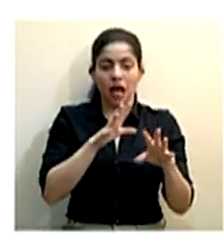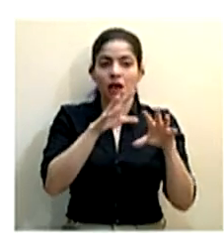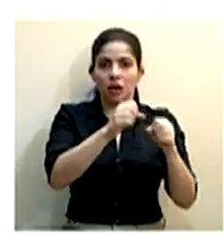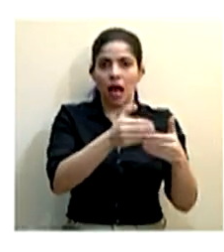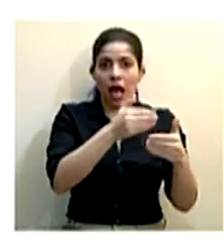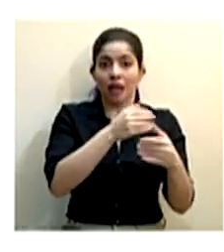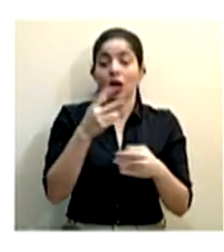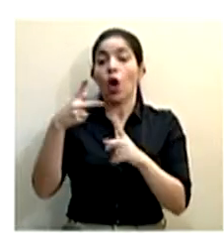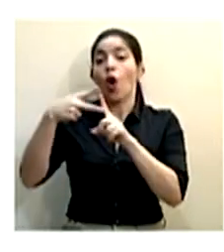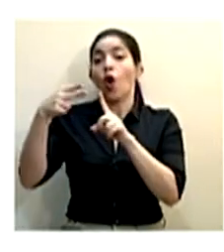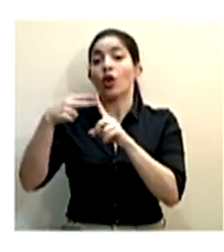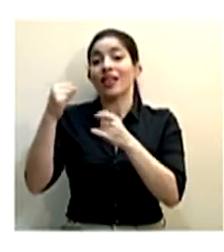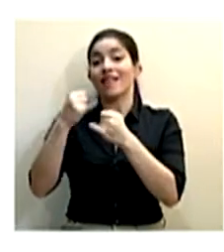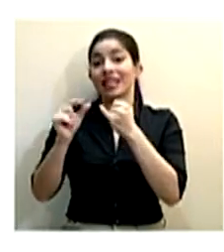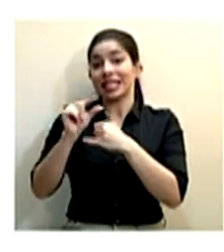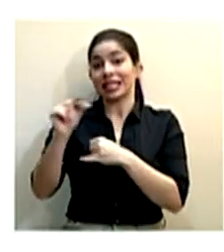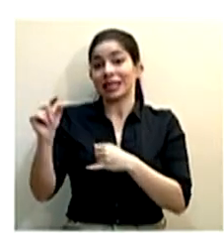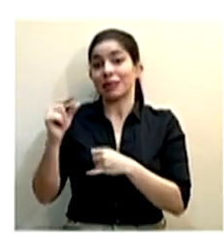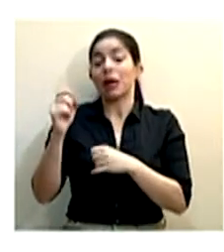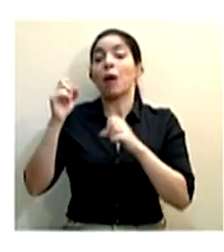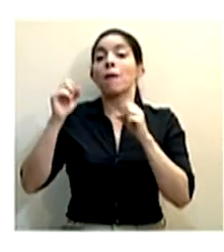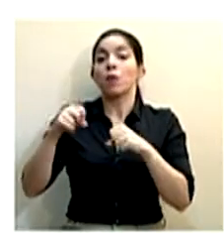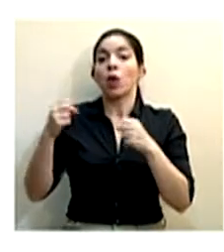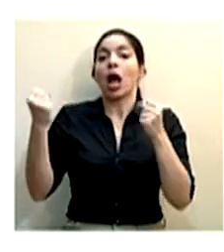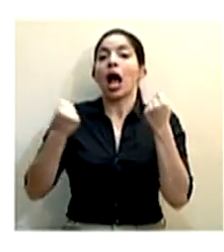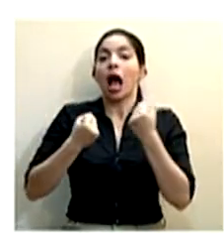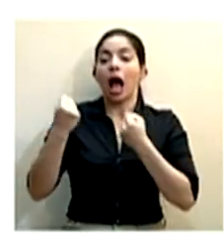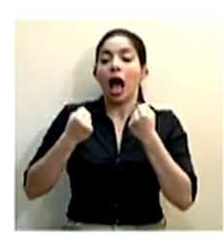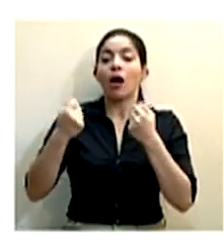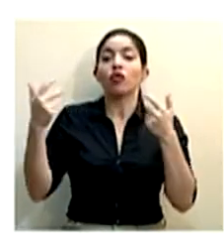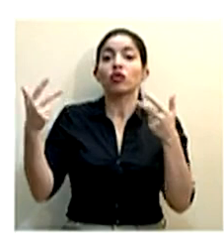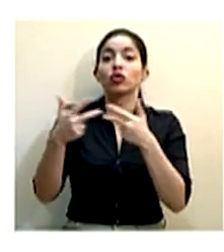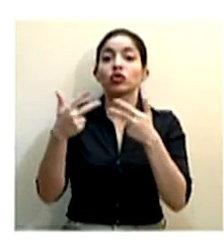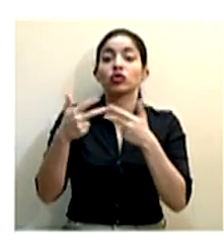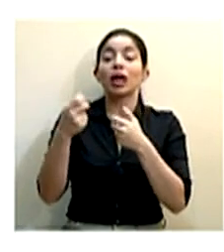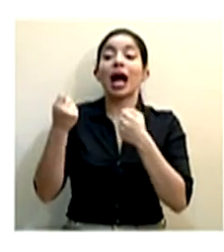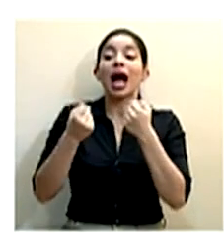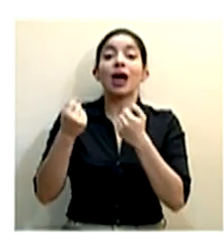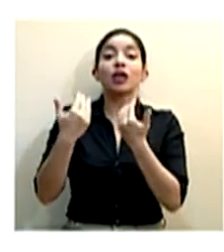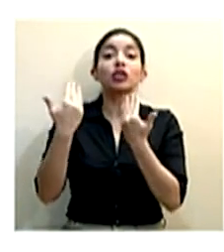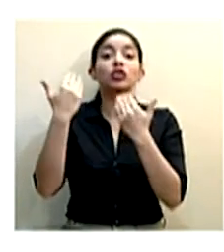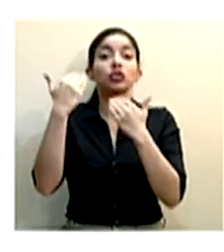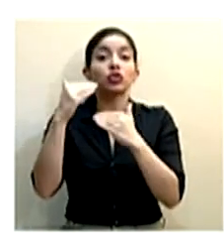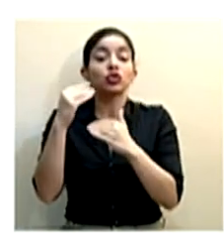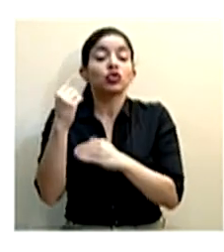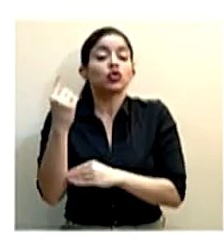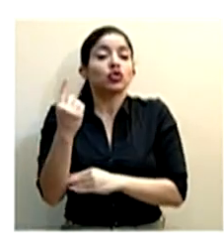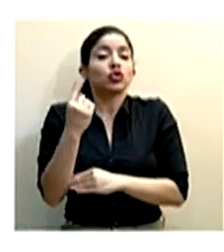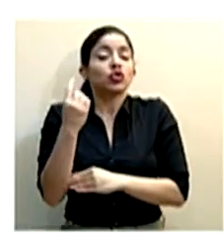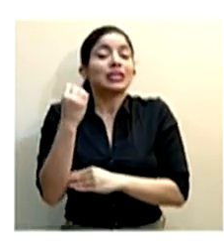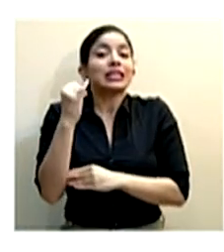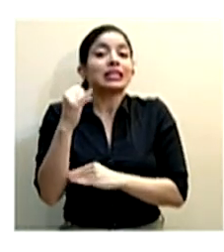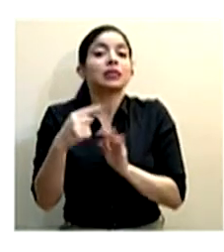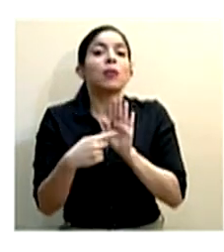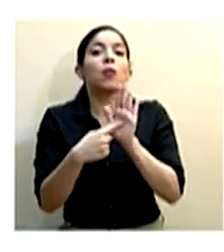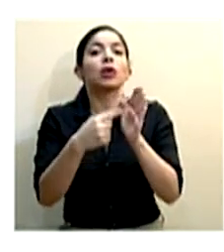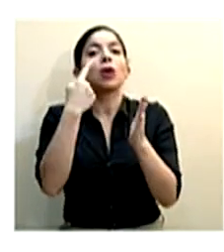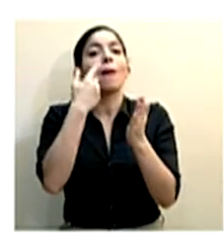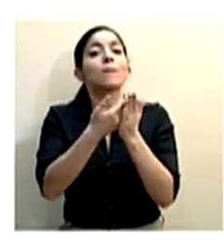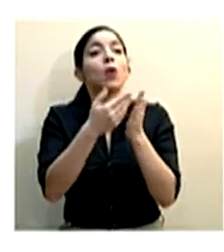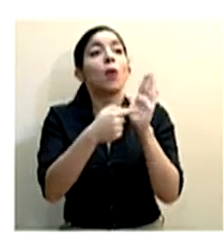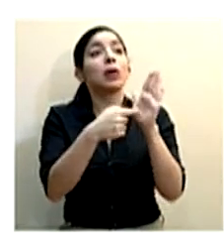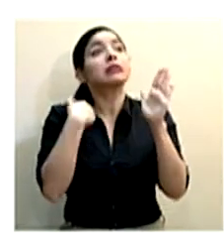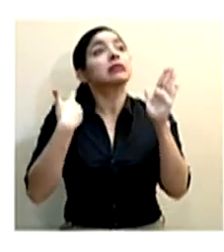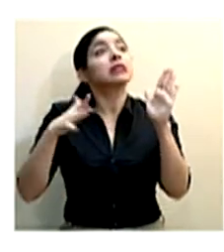hoteles, para fines de semana se va a permitir circulación de vehículos para carros que tengan restricción siempre y cuando muéstrenos comprobantes de